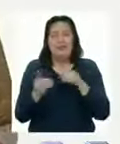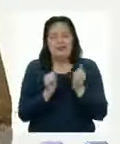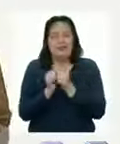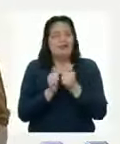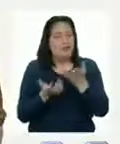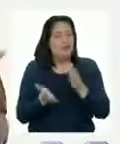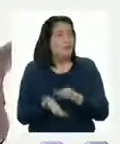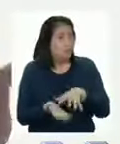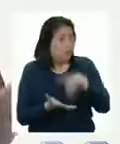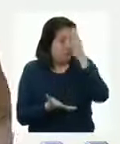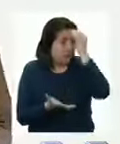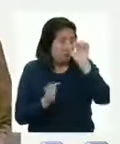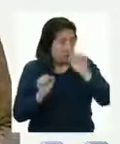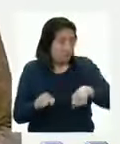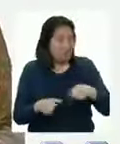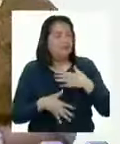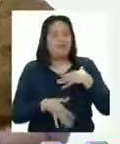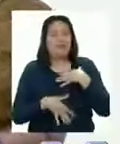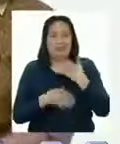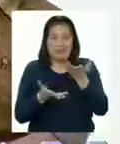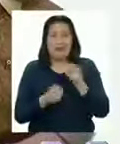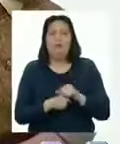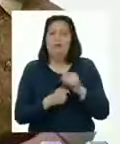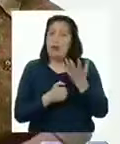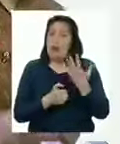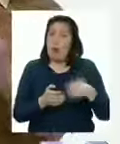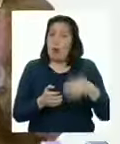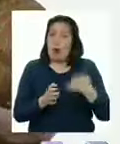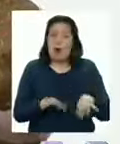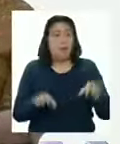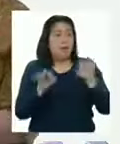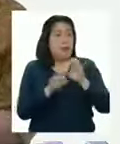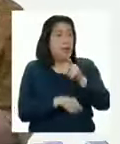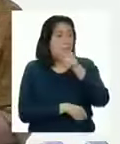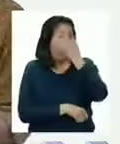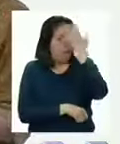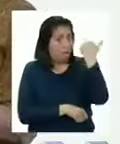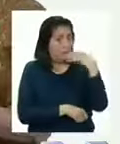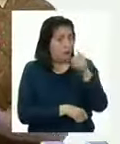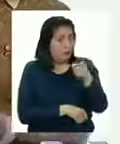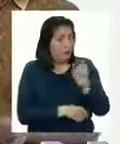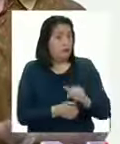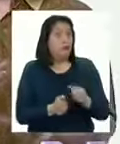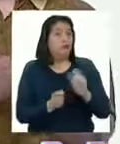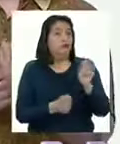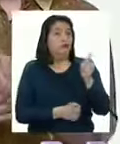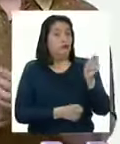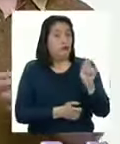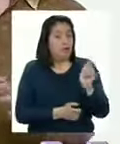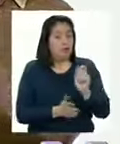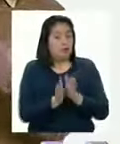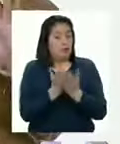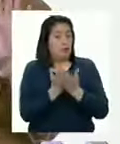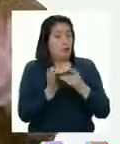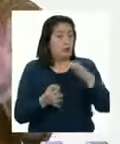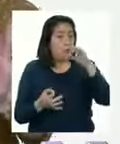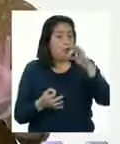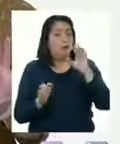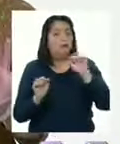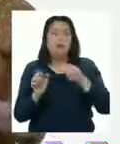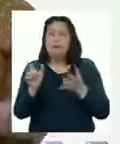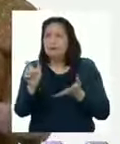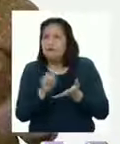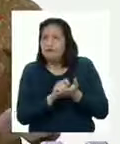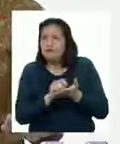casa porque aprender juntos siempre es mucho más divertido Importante, no olvidar tener a la mano sus lápices, cuadernos u hojas para